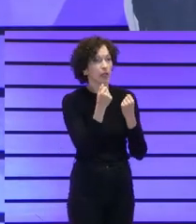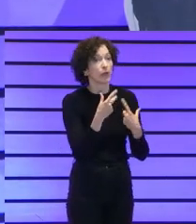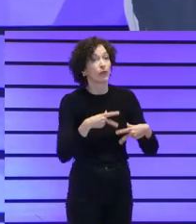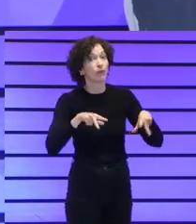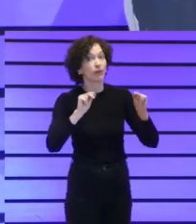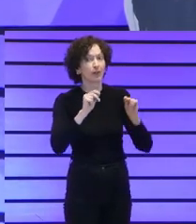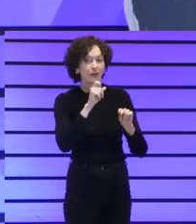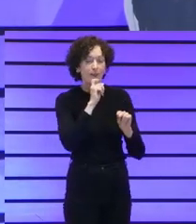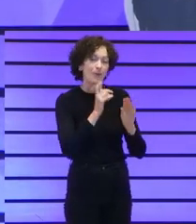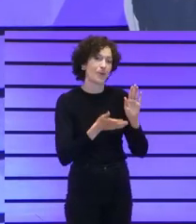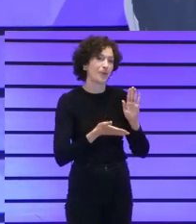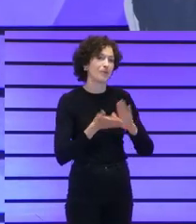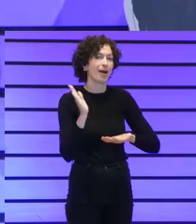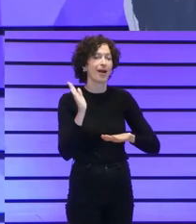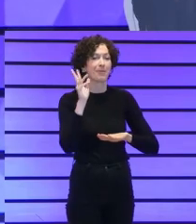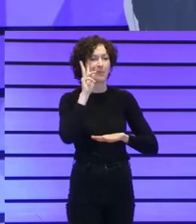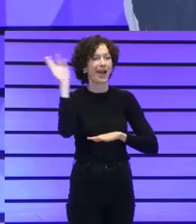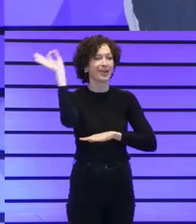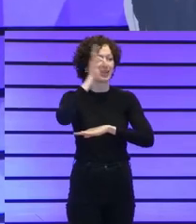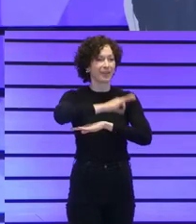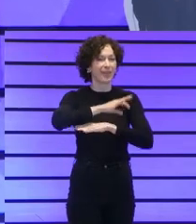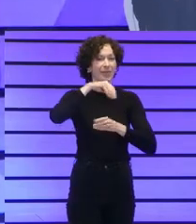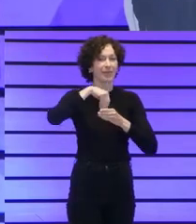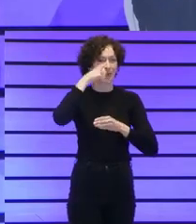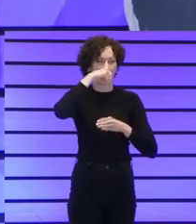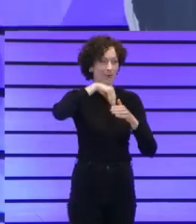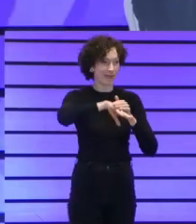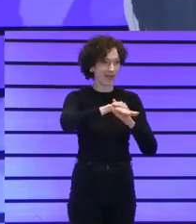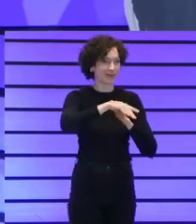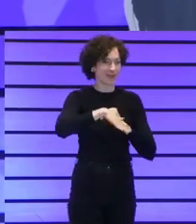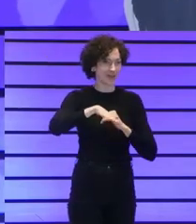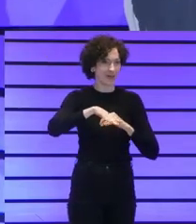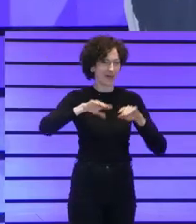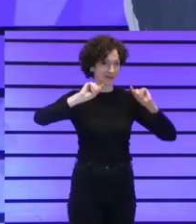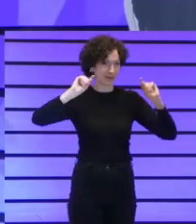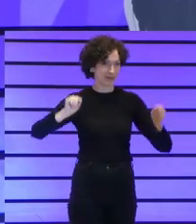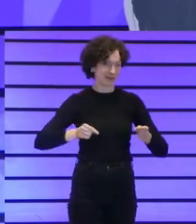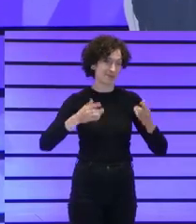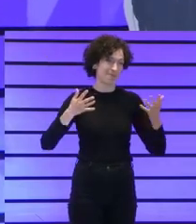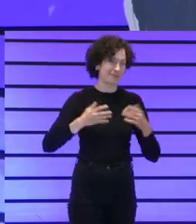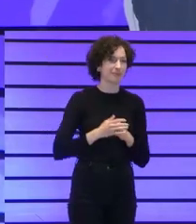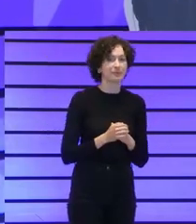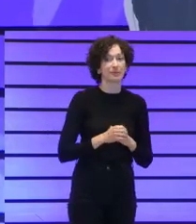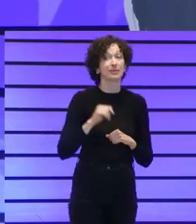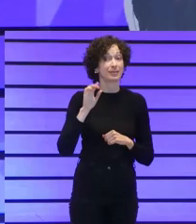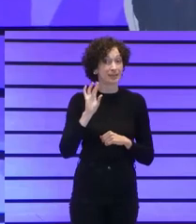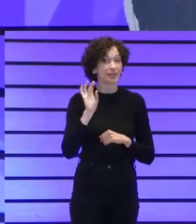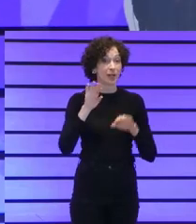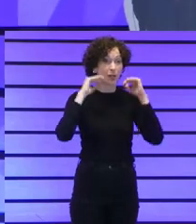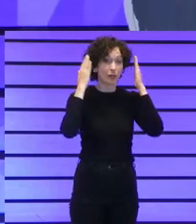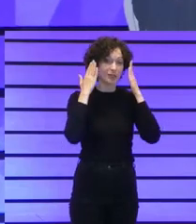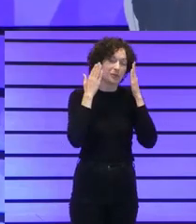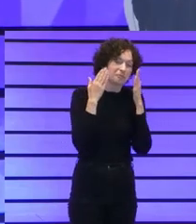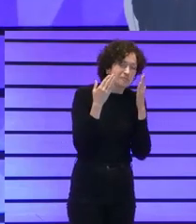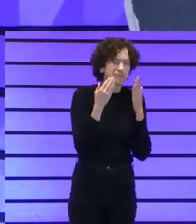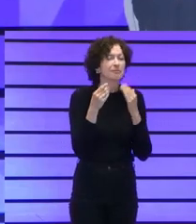viendo el atardecer en una de las bodegas de la provincia. Pues sí, son esas pequeñas cosas que hay en los congresos también que nos gusta disfrutar.